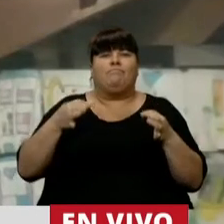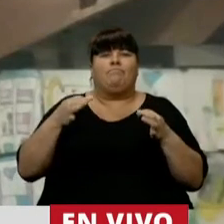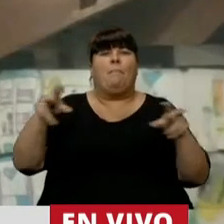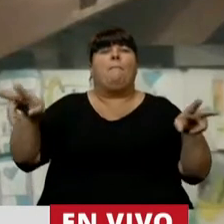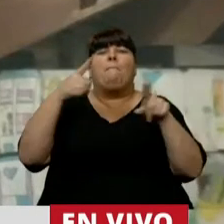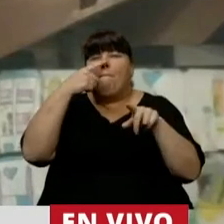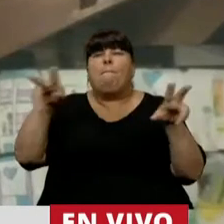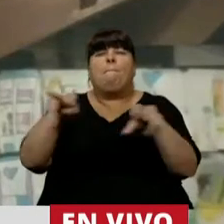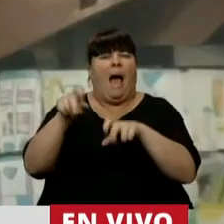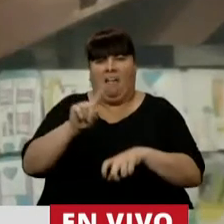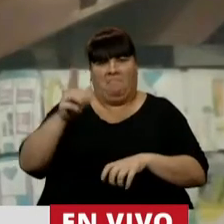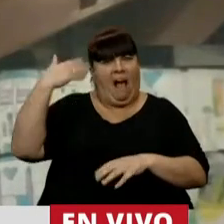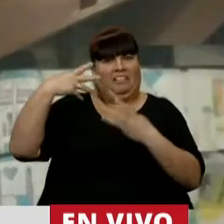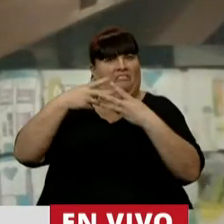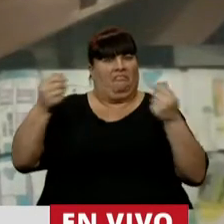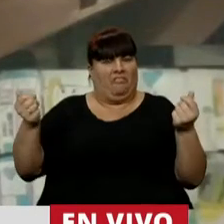fin recaudatorio.